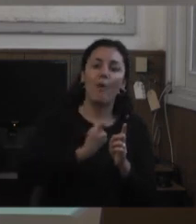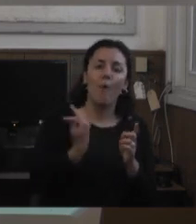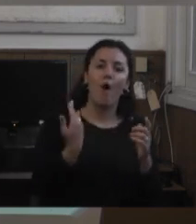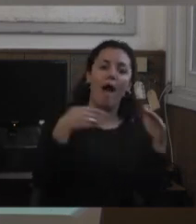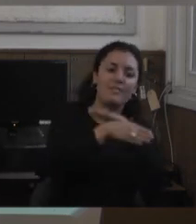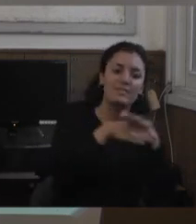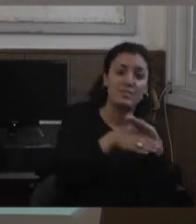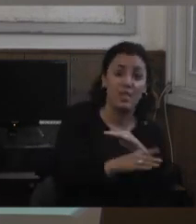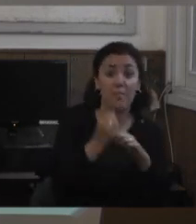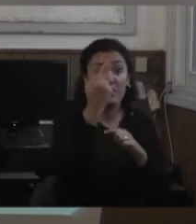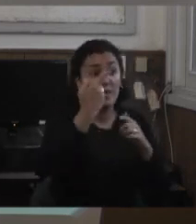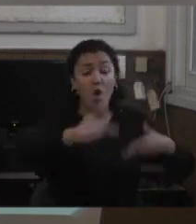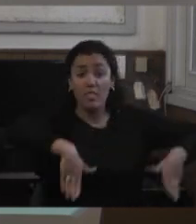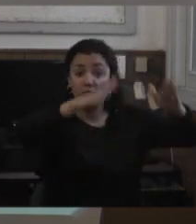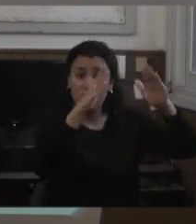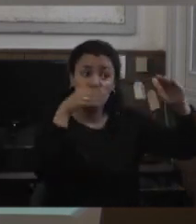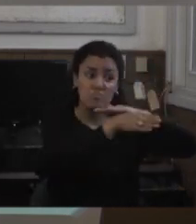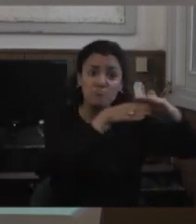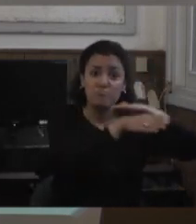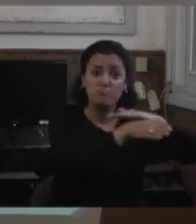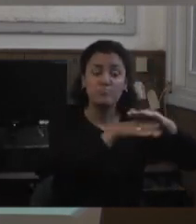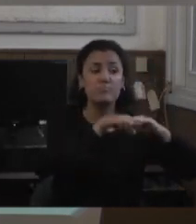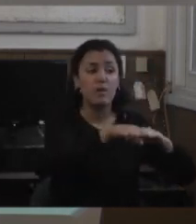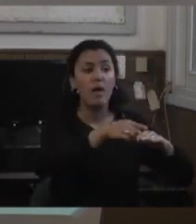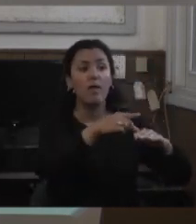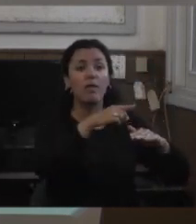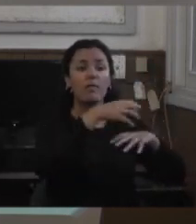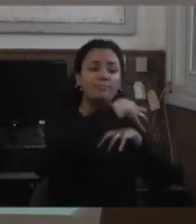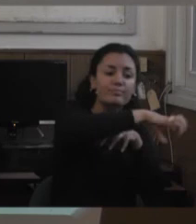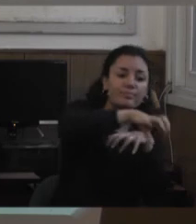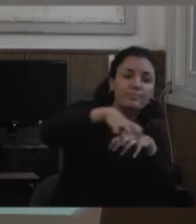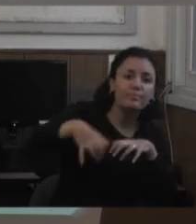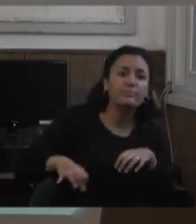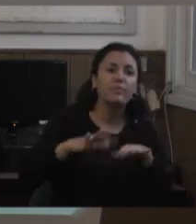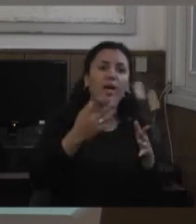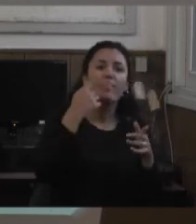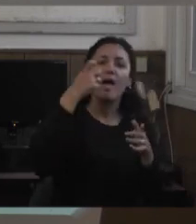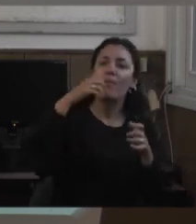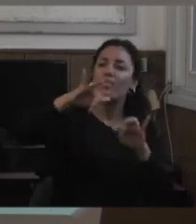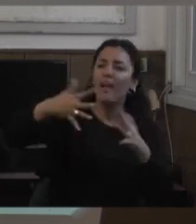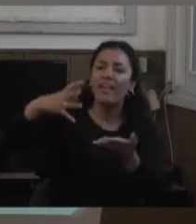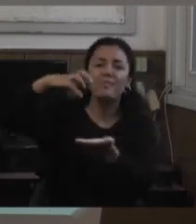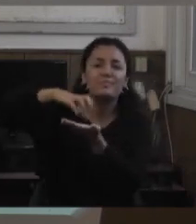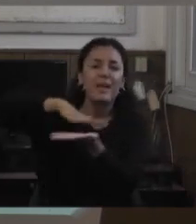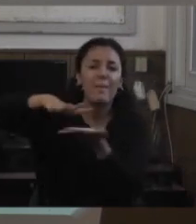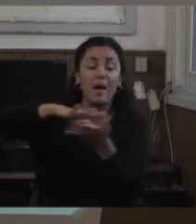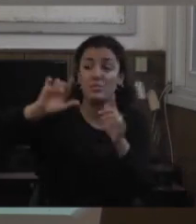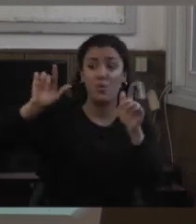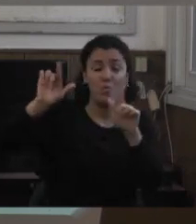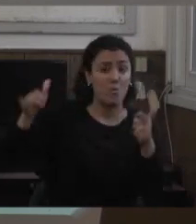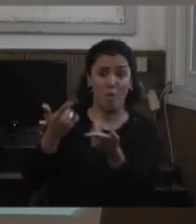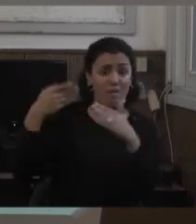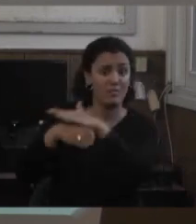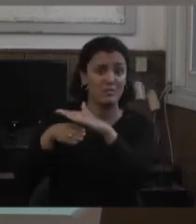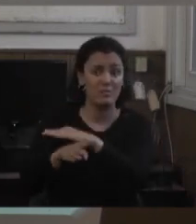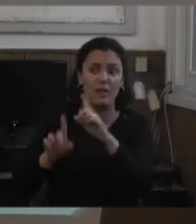accesibilidad de edilicia y trabajamos en módulos de cómo identificar qué espacios no son accesibles después con equipamiento